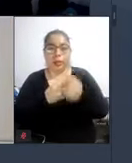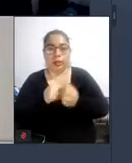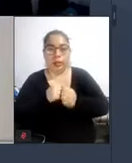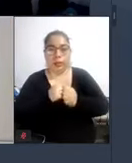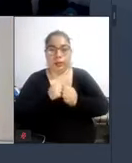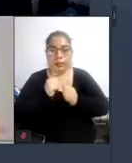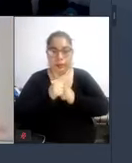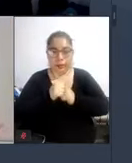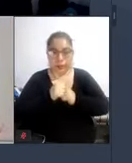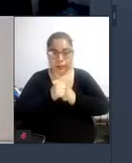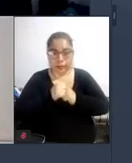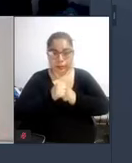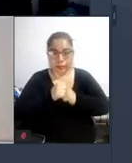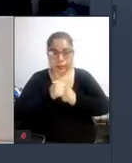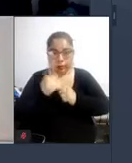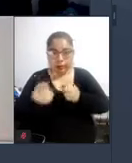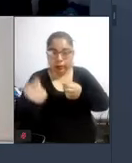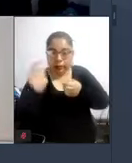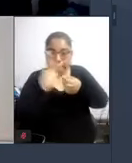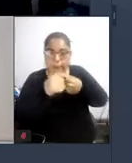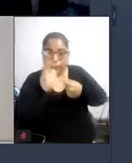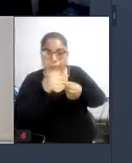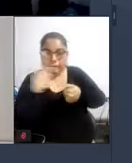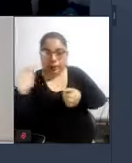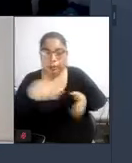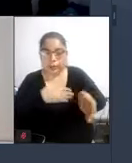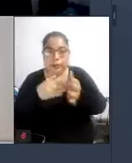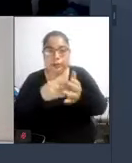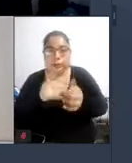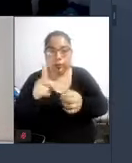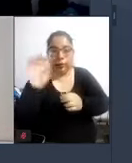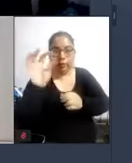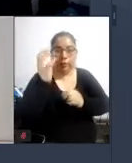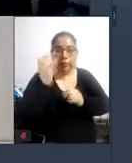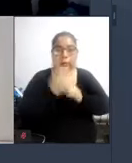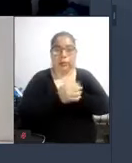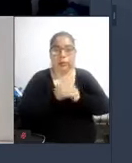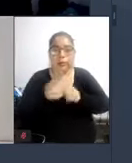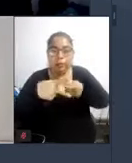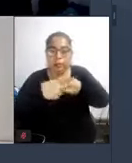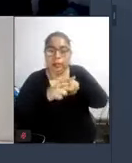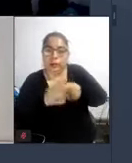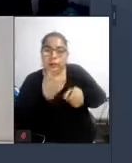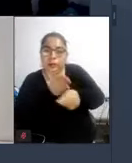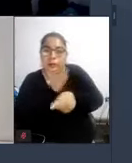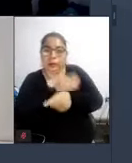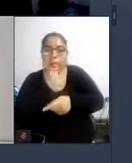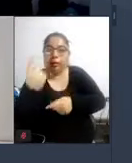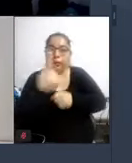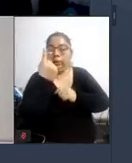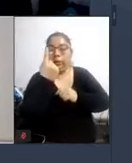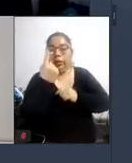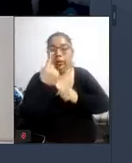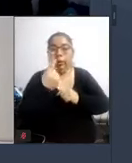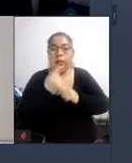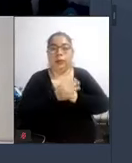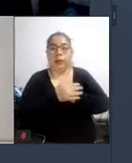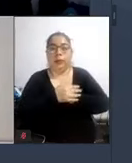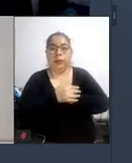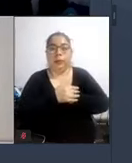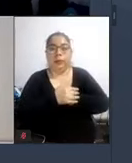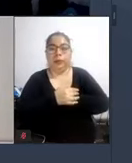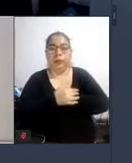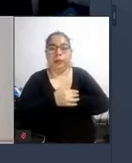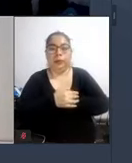se debe implementar perdón la accesibilidad y el diseño universal desde el principio ya que es la única garantía para